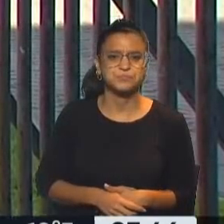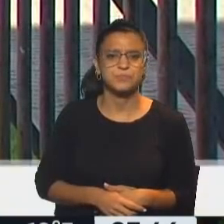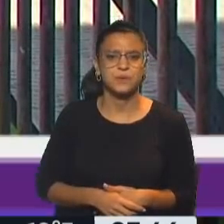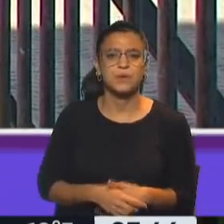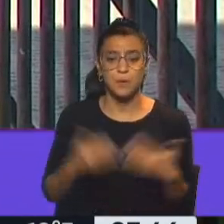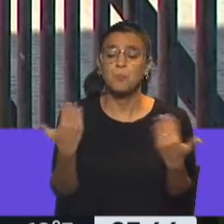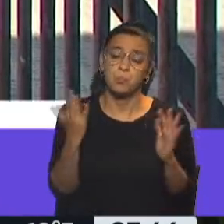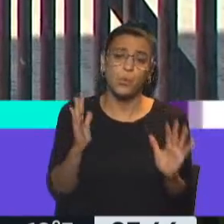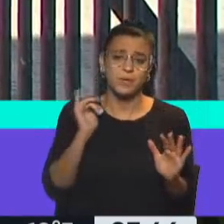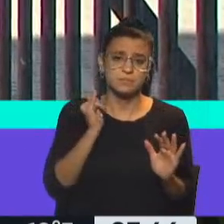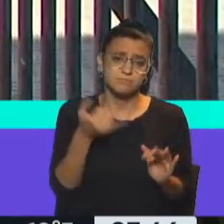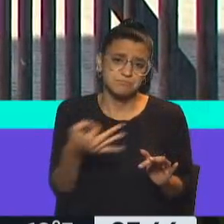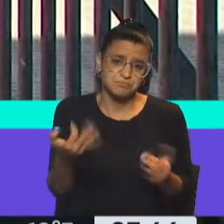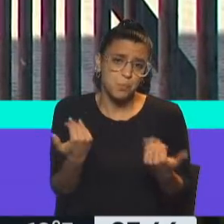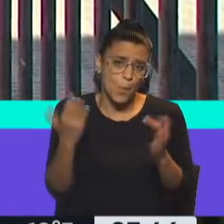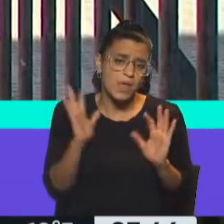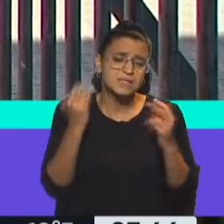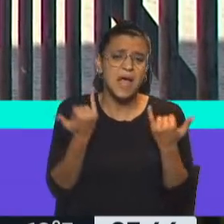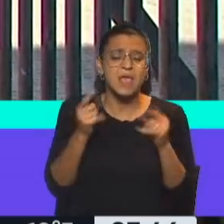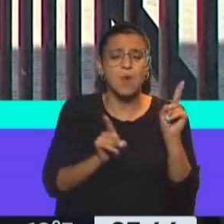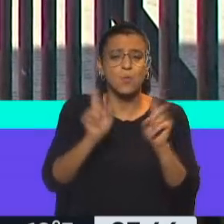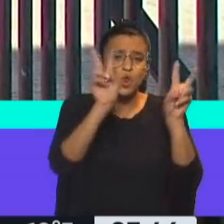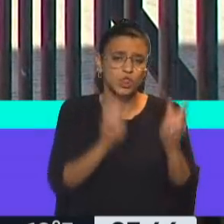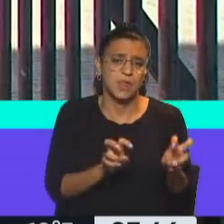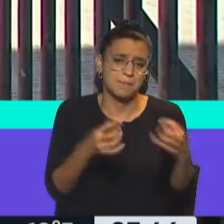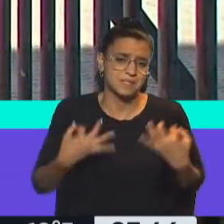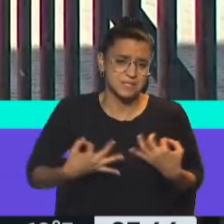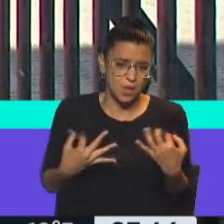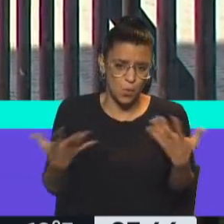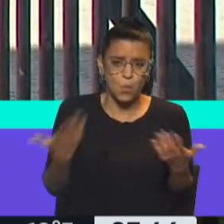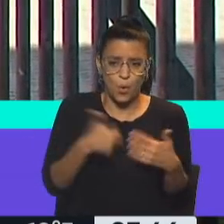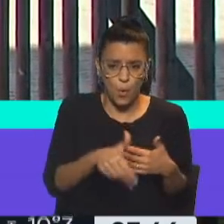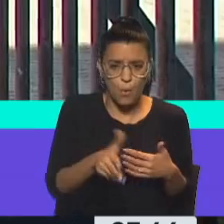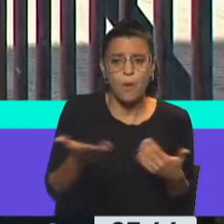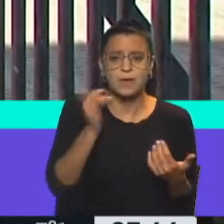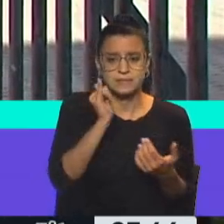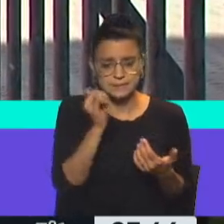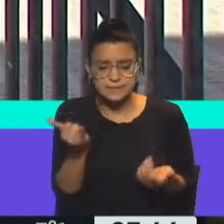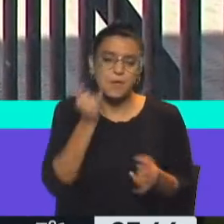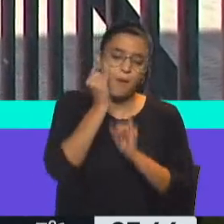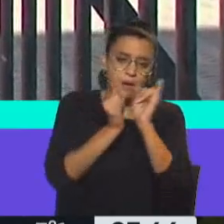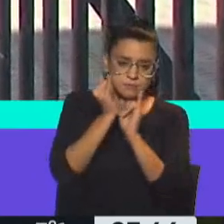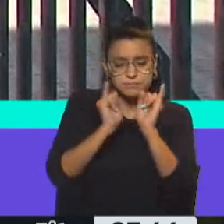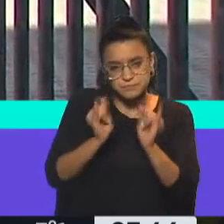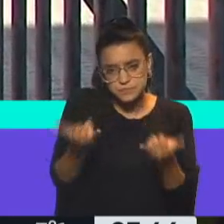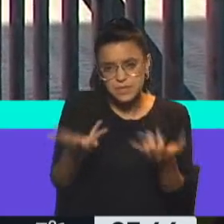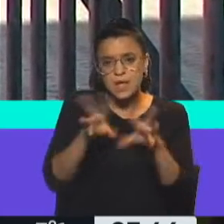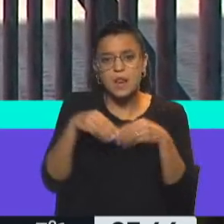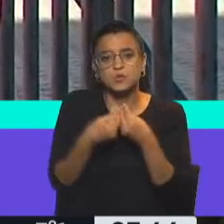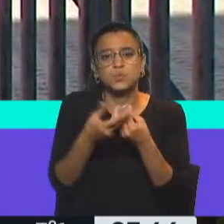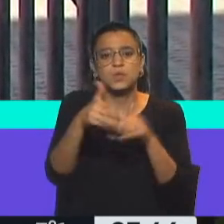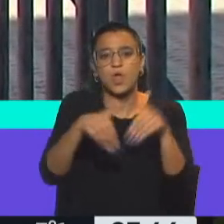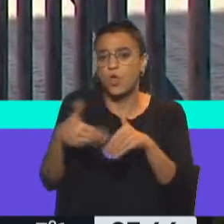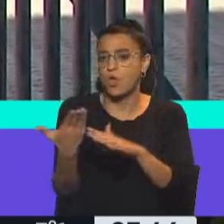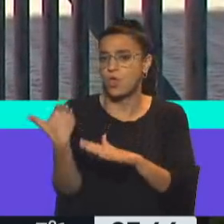Bueno, puede ser, puede ser. Hay temas seguramente que van a tener que ver o hacer referencia al resultado electoral